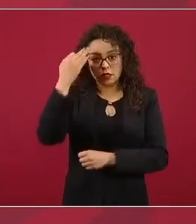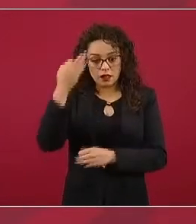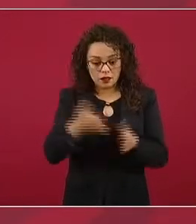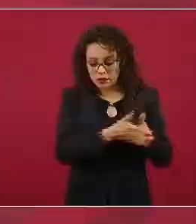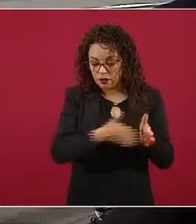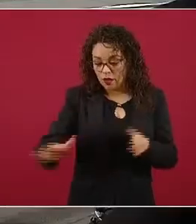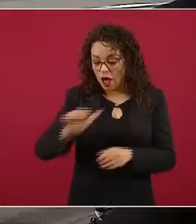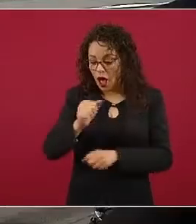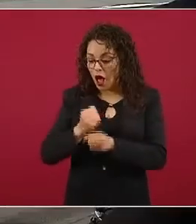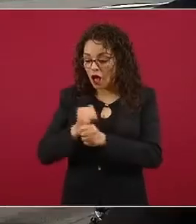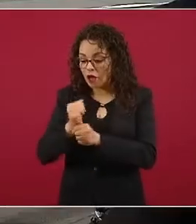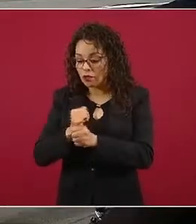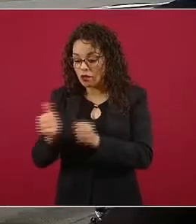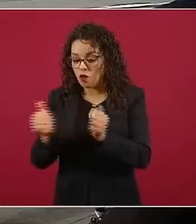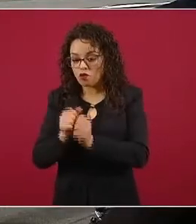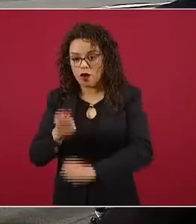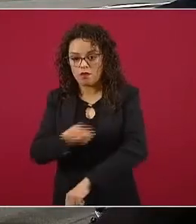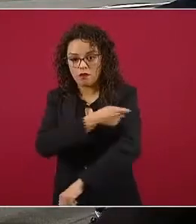de investigación. Ok, gracias. Gracias.